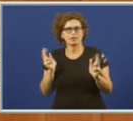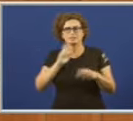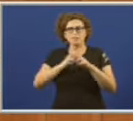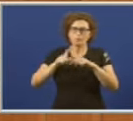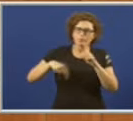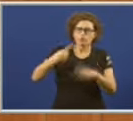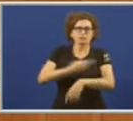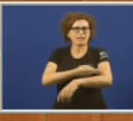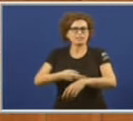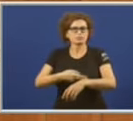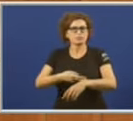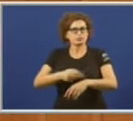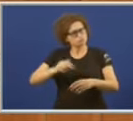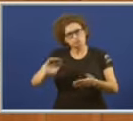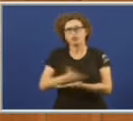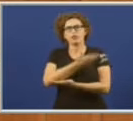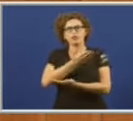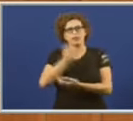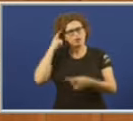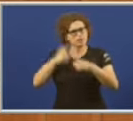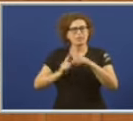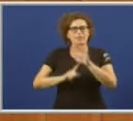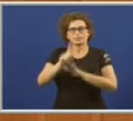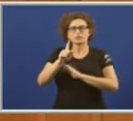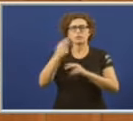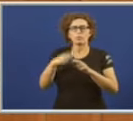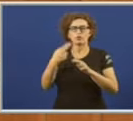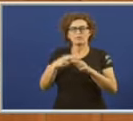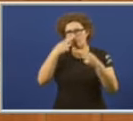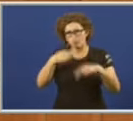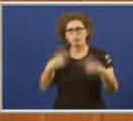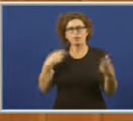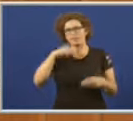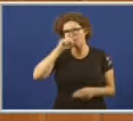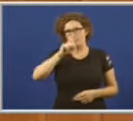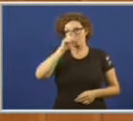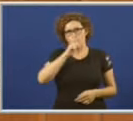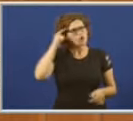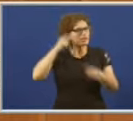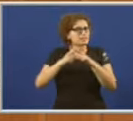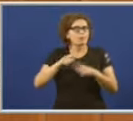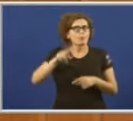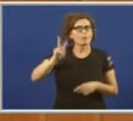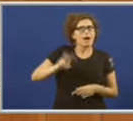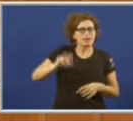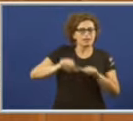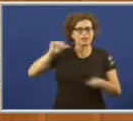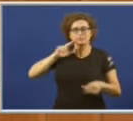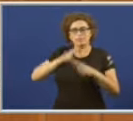superación deste posfranquismo no que vivimos defendemos o desenvolvemento dunha política pública da memoria para facer valer o dereito